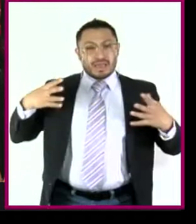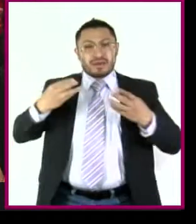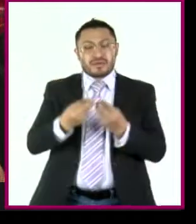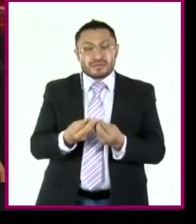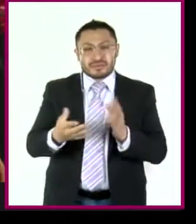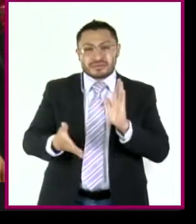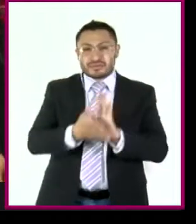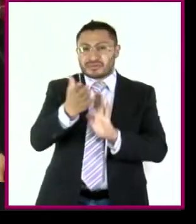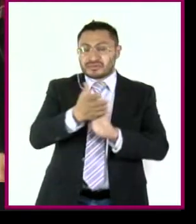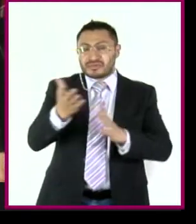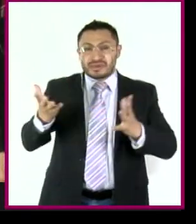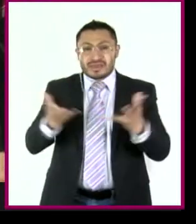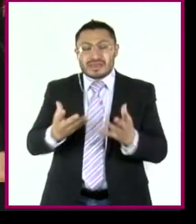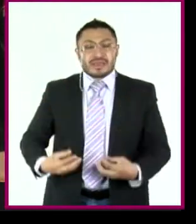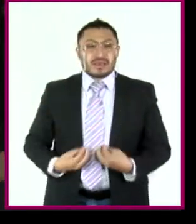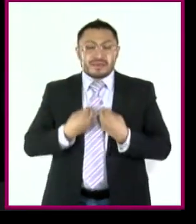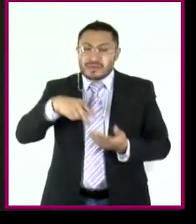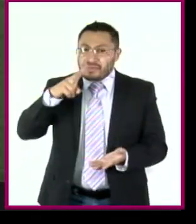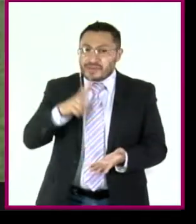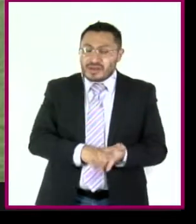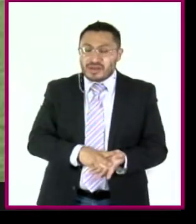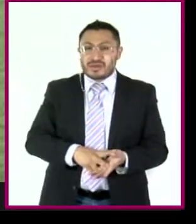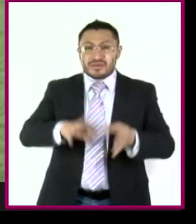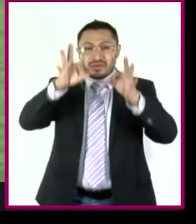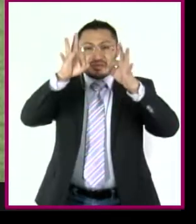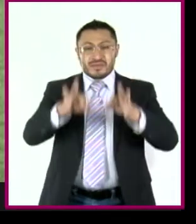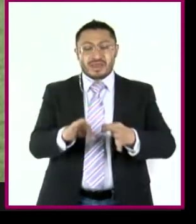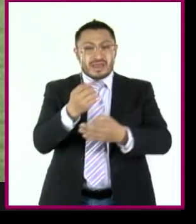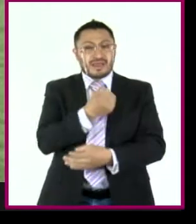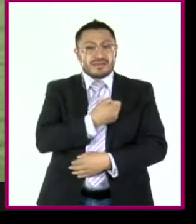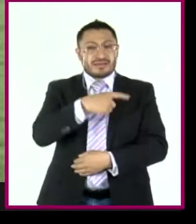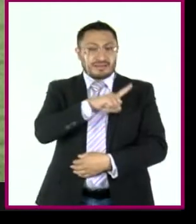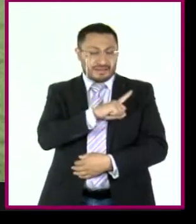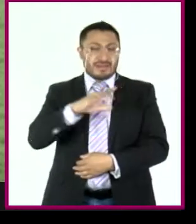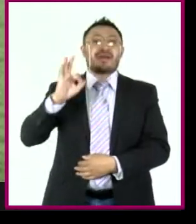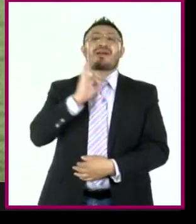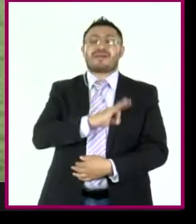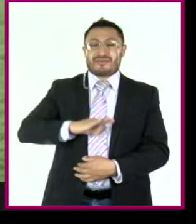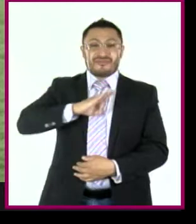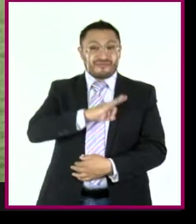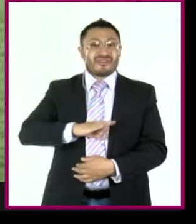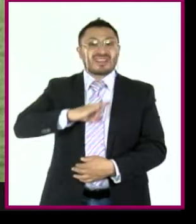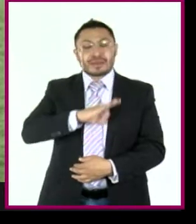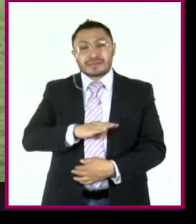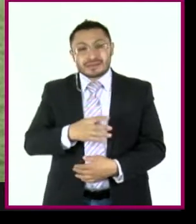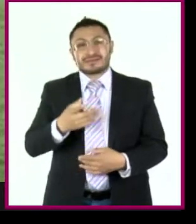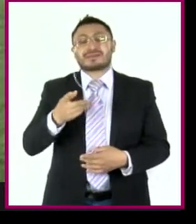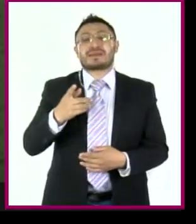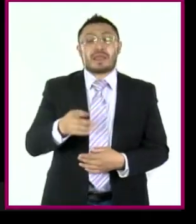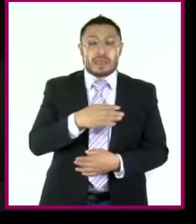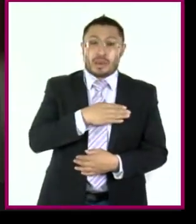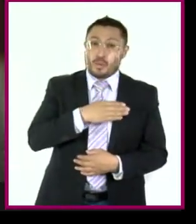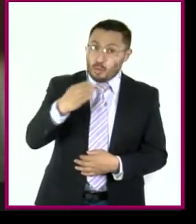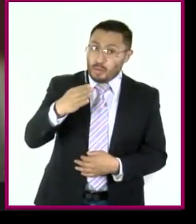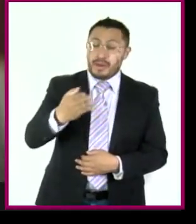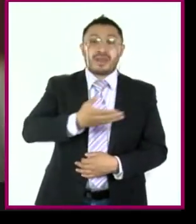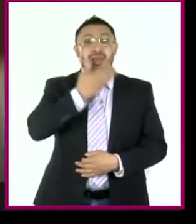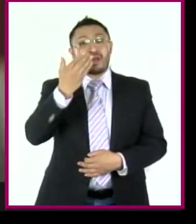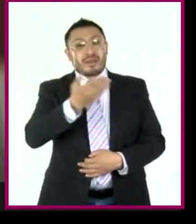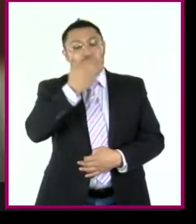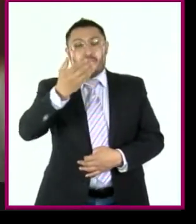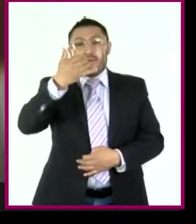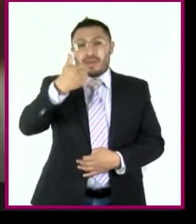valiosa, plena, sana y feliz. Donde los buenos hábitos y las